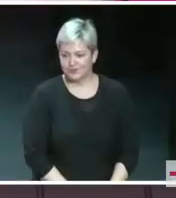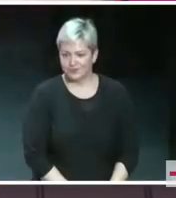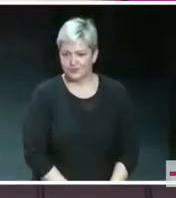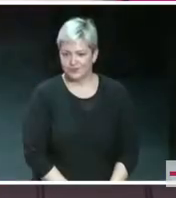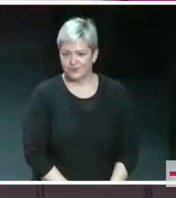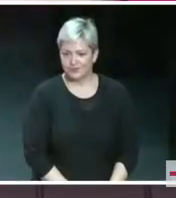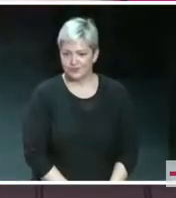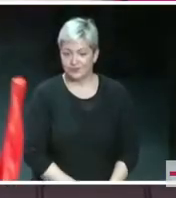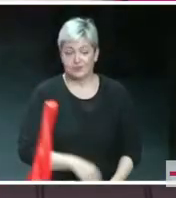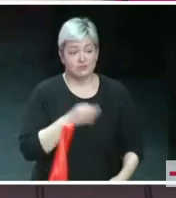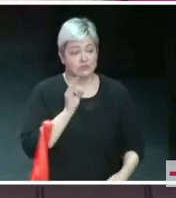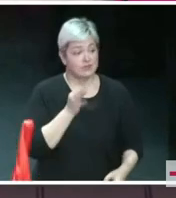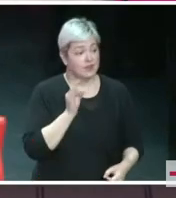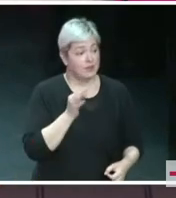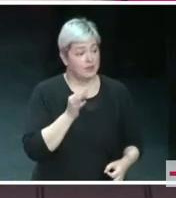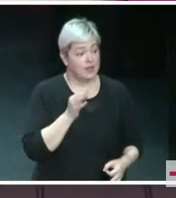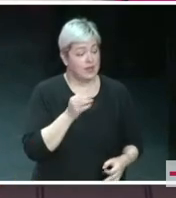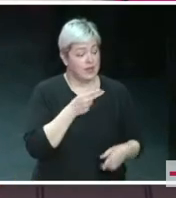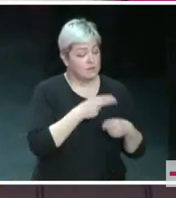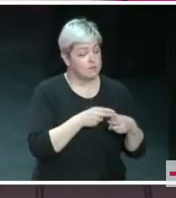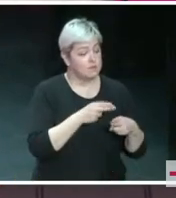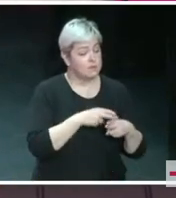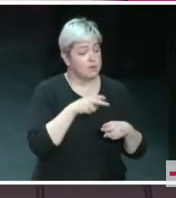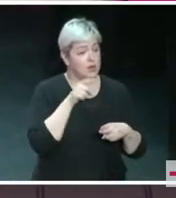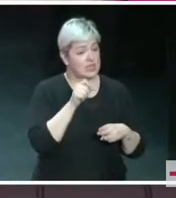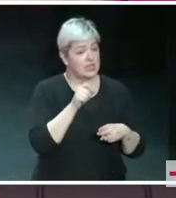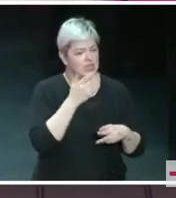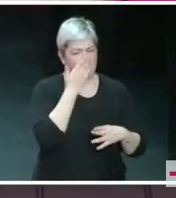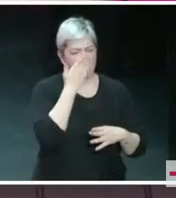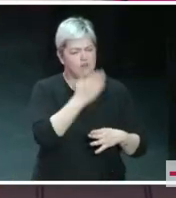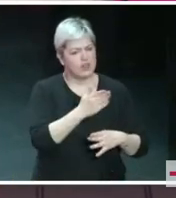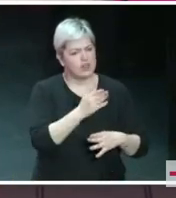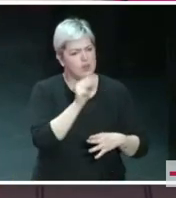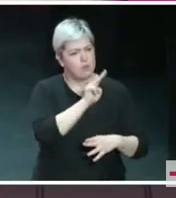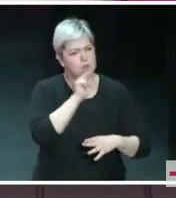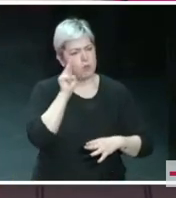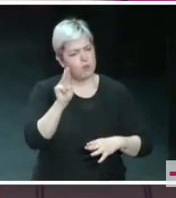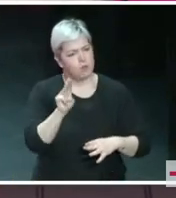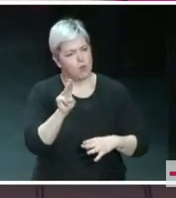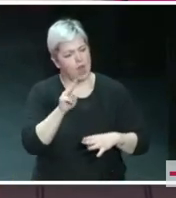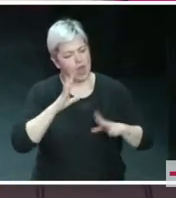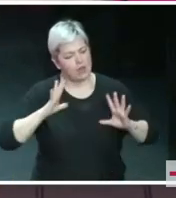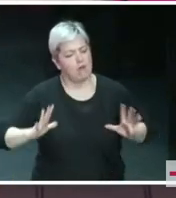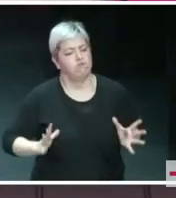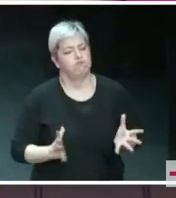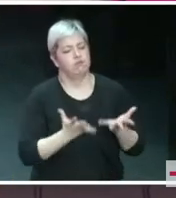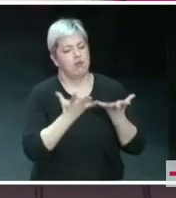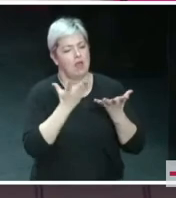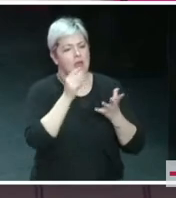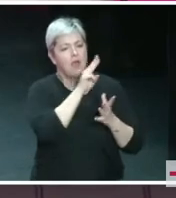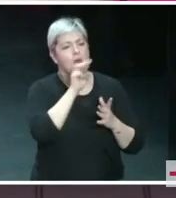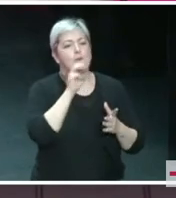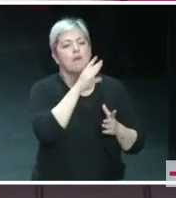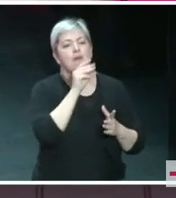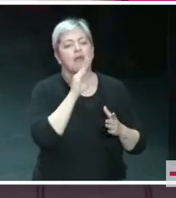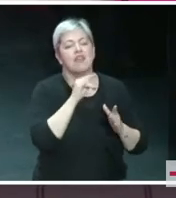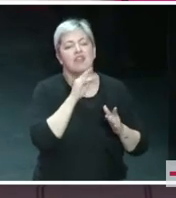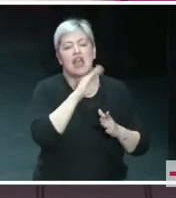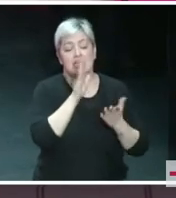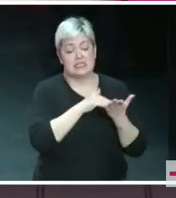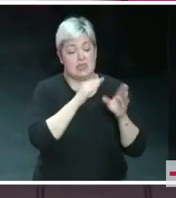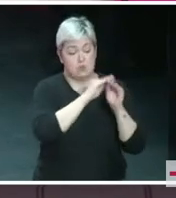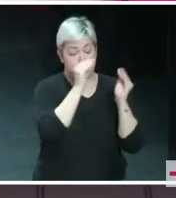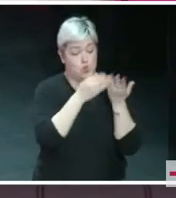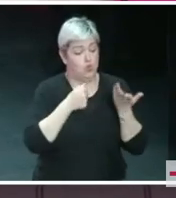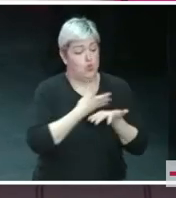Es verdad que de esa política, de ese Frente Popular que impulsó Pepe Díaz y que llevó al resto del